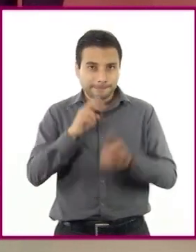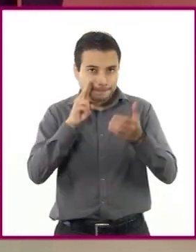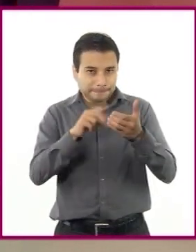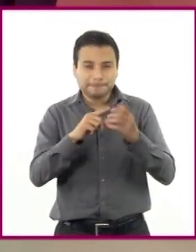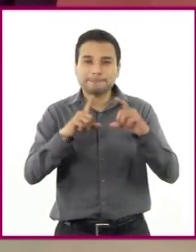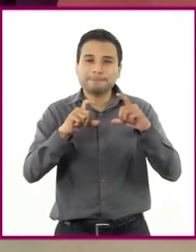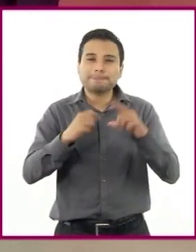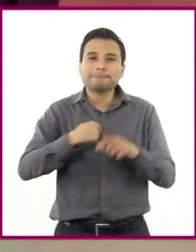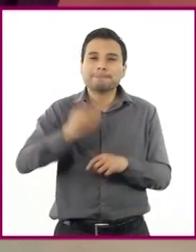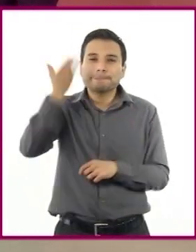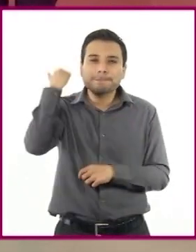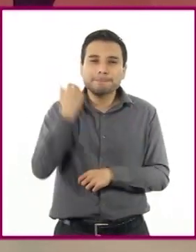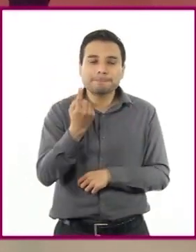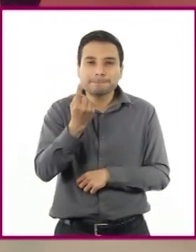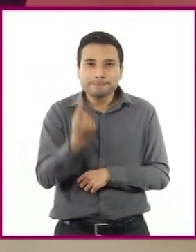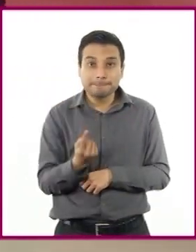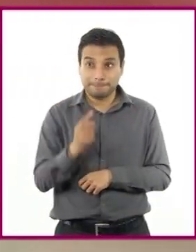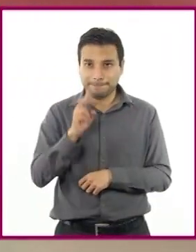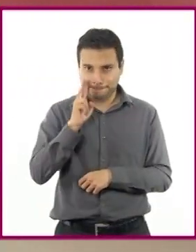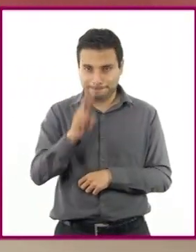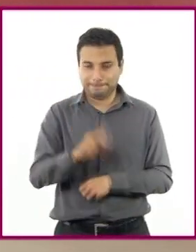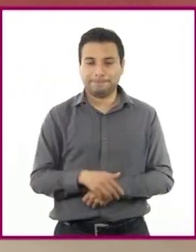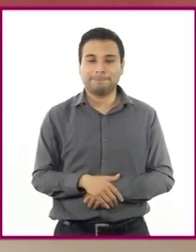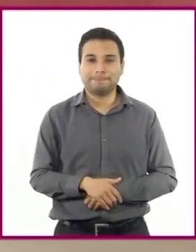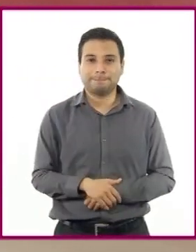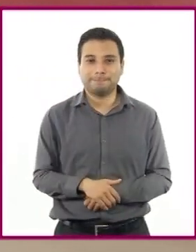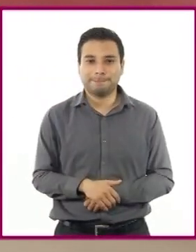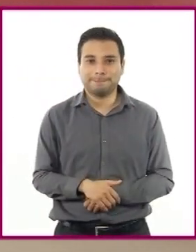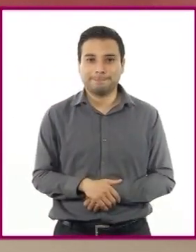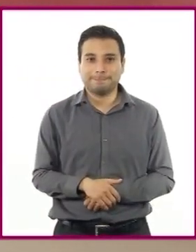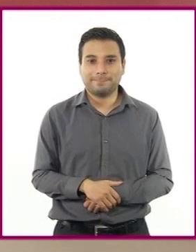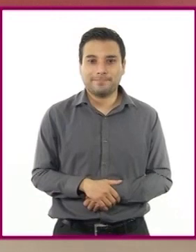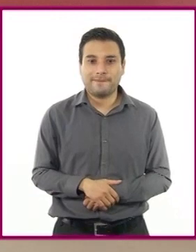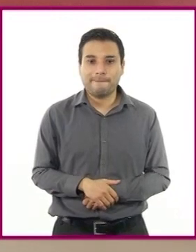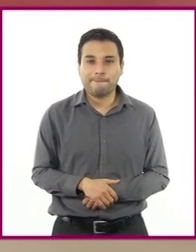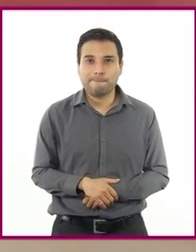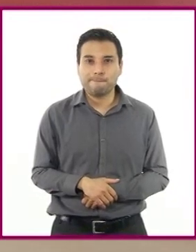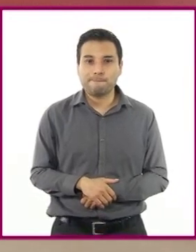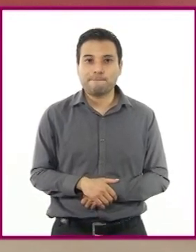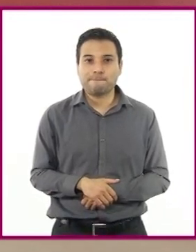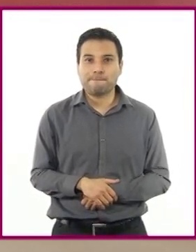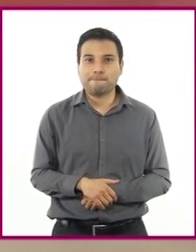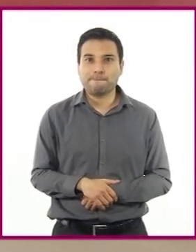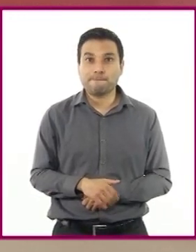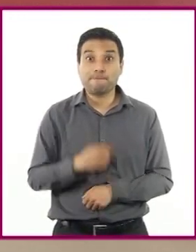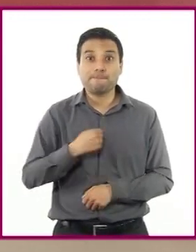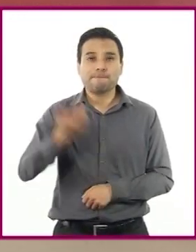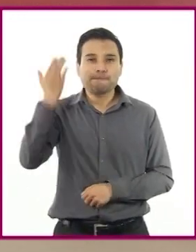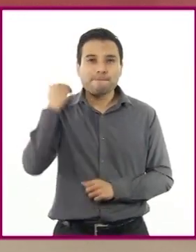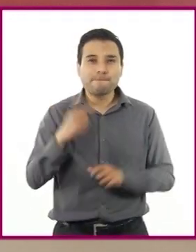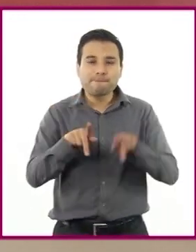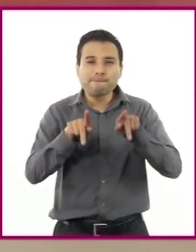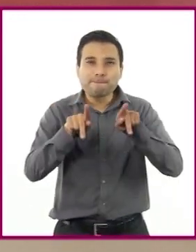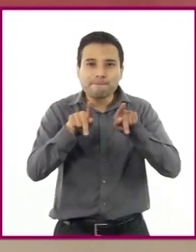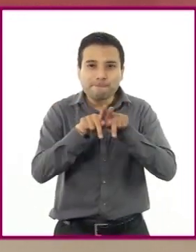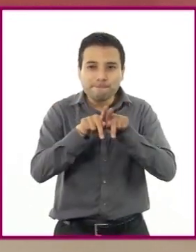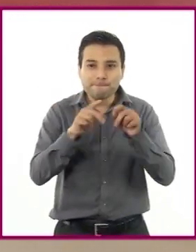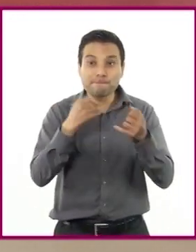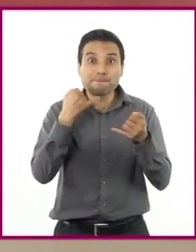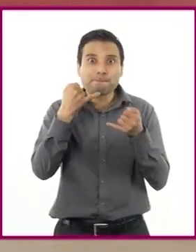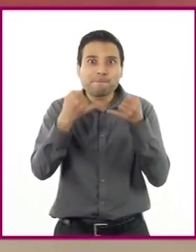cuando era niño. Mire, aquí estoy yo con todos mis primos jugando a